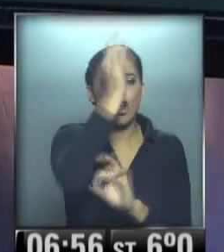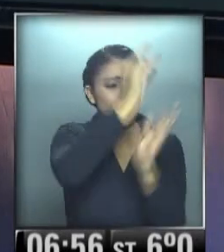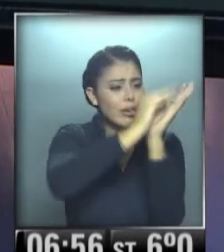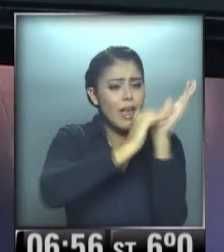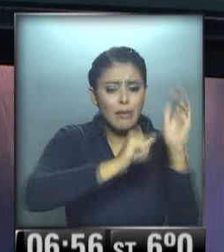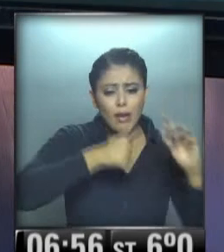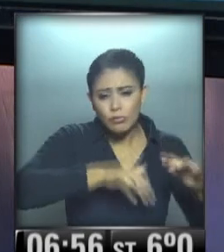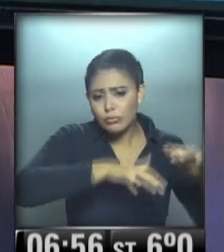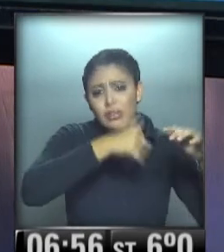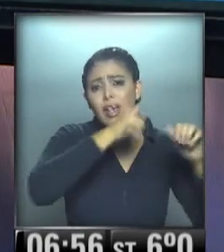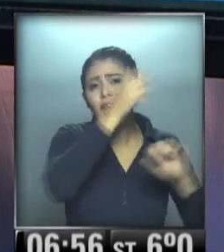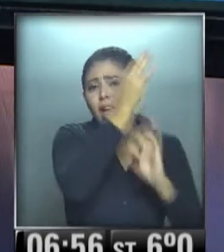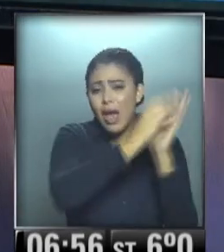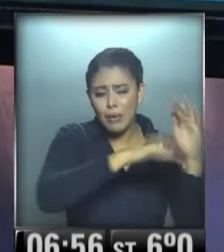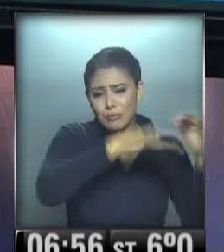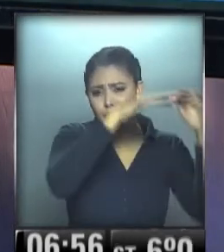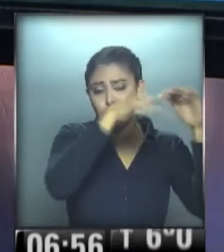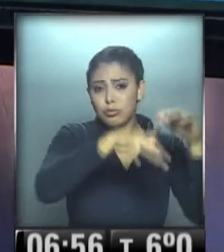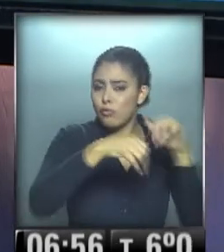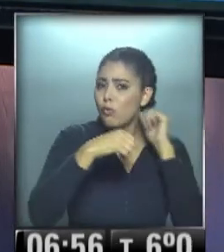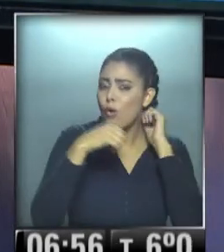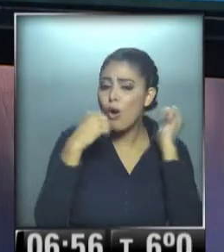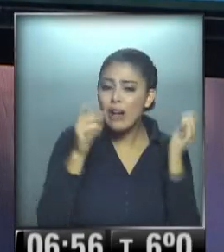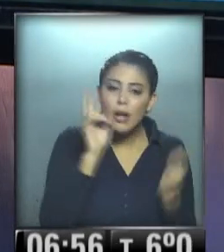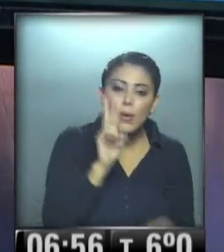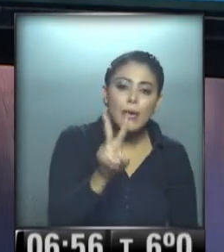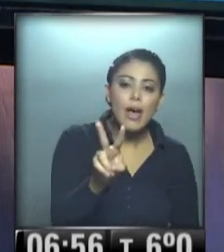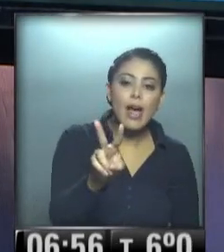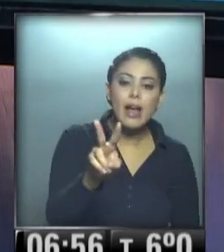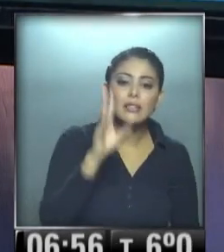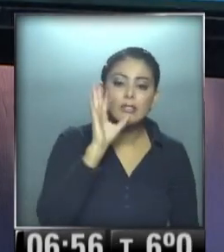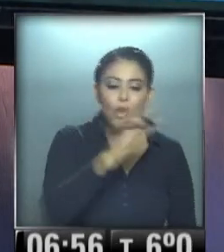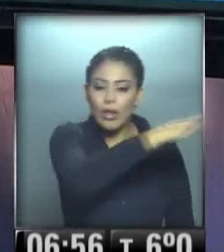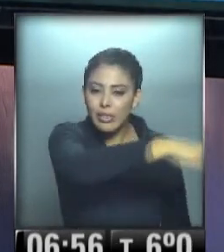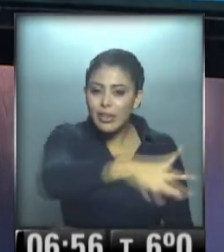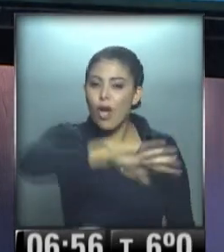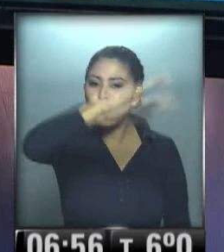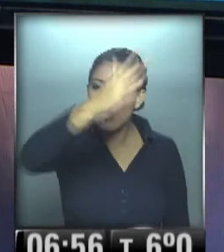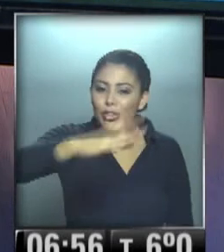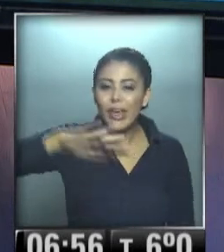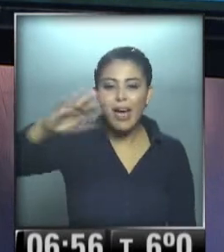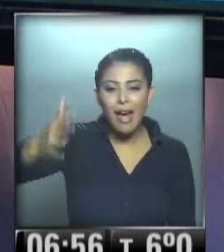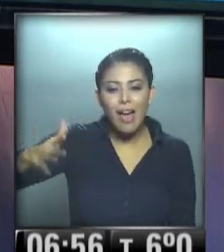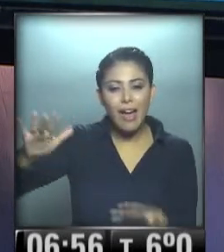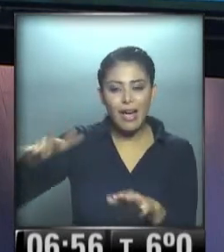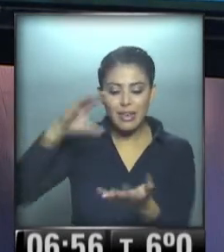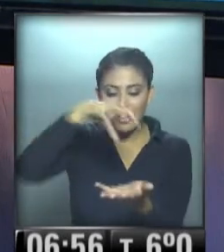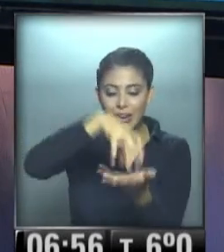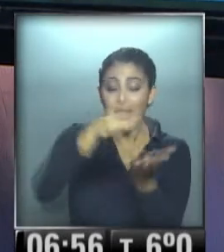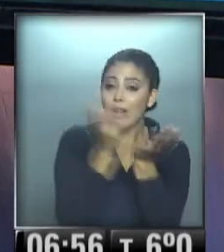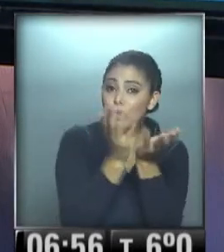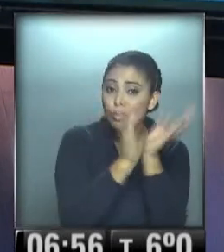cubiertos de nieve, muy, muy duras las nevadas. Ahí vemos el acantilado, vemos las montañas que rodean a la estación